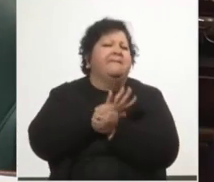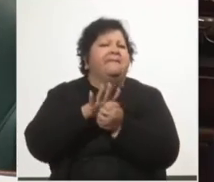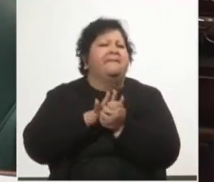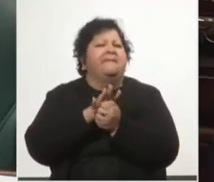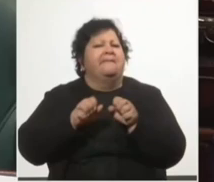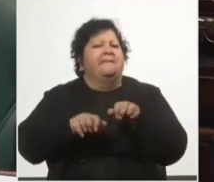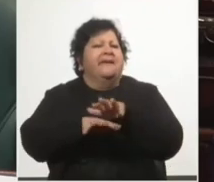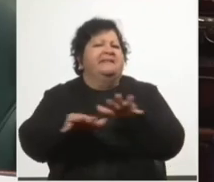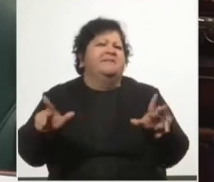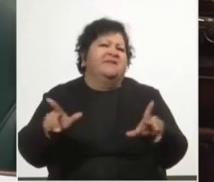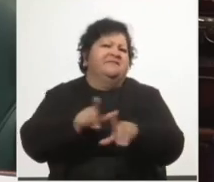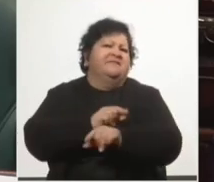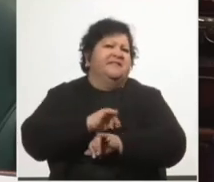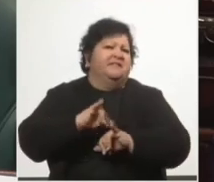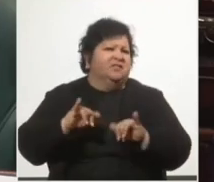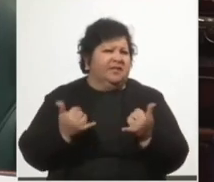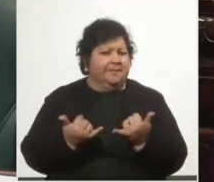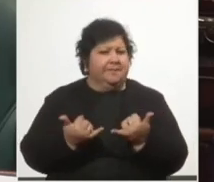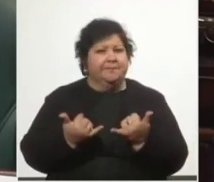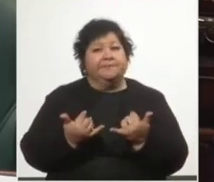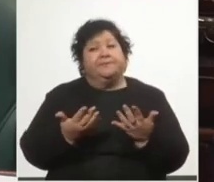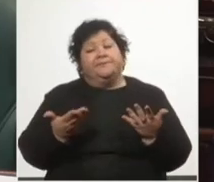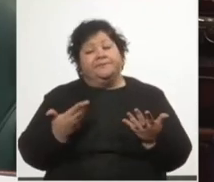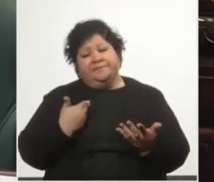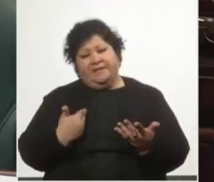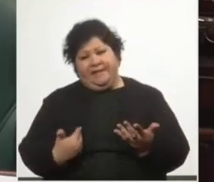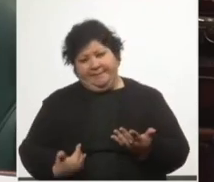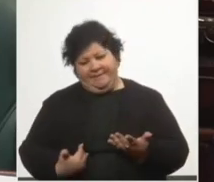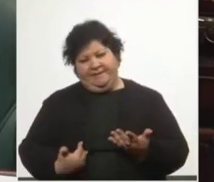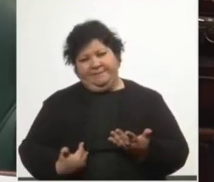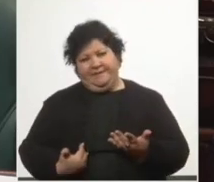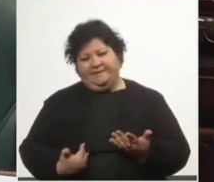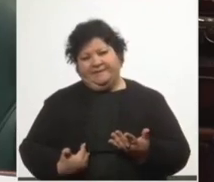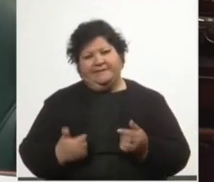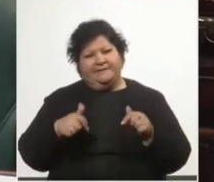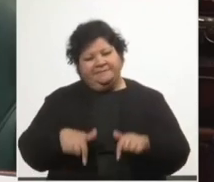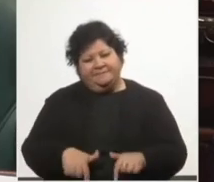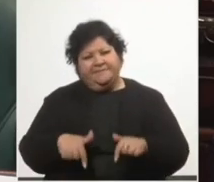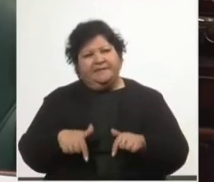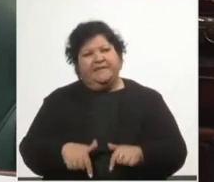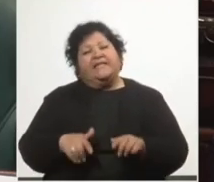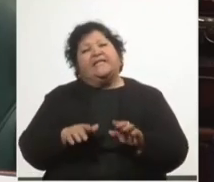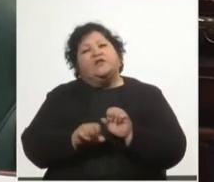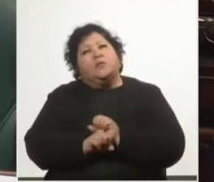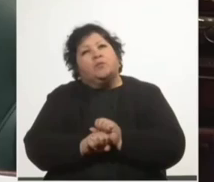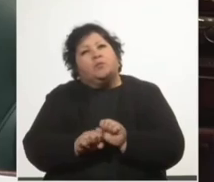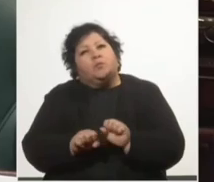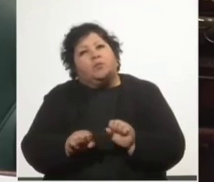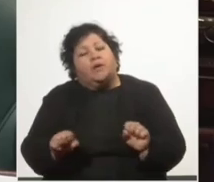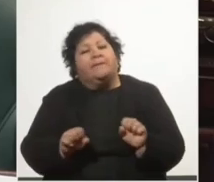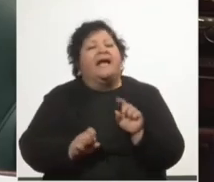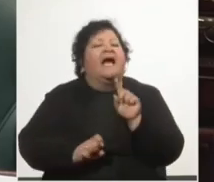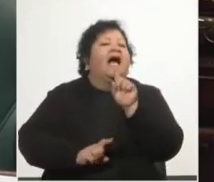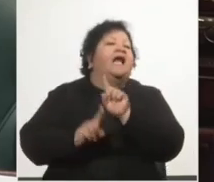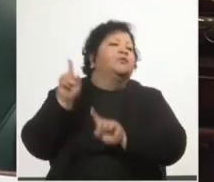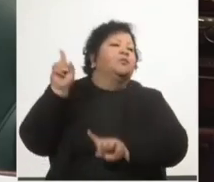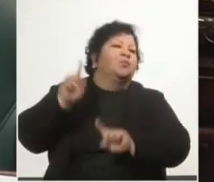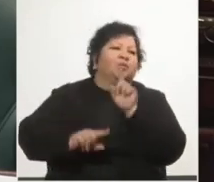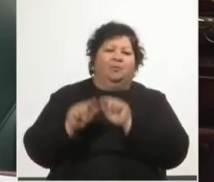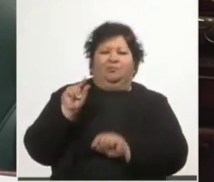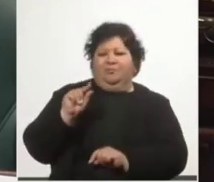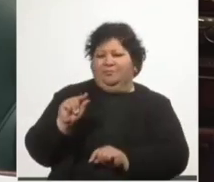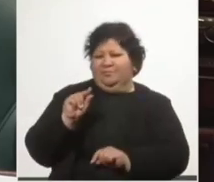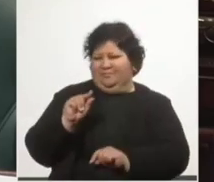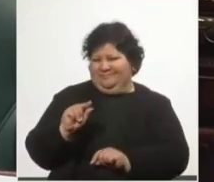Lamentablemente esta pandemia y las decisiones adoptadas por el gobierno en materia económica y social hacen que esto pueda ser así para algunos pocos, pero